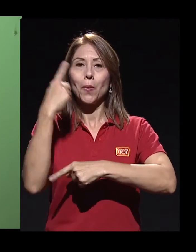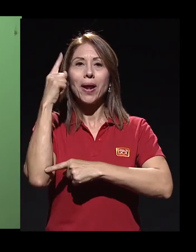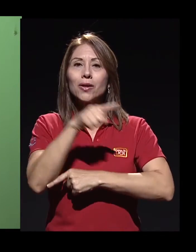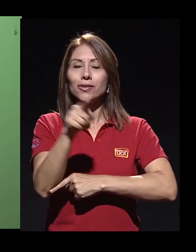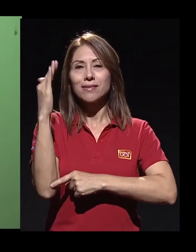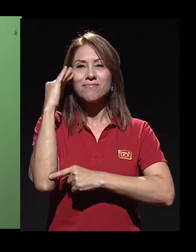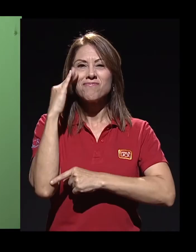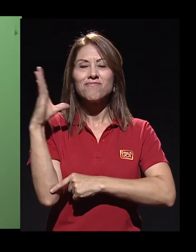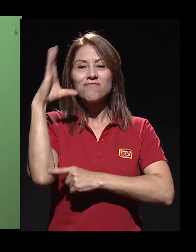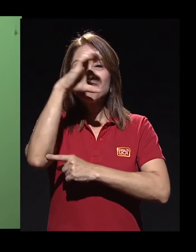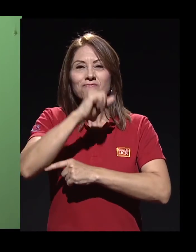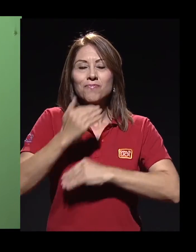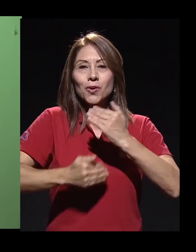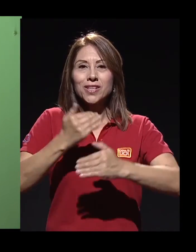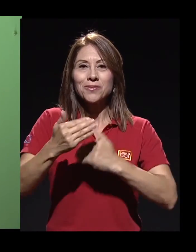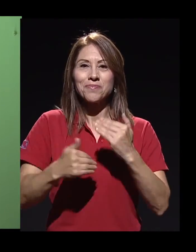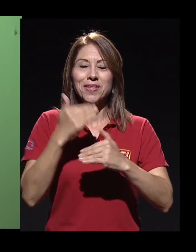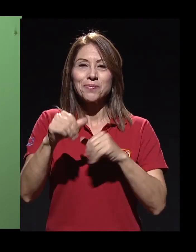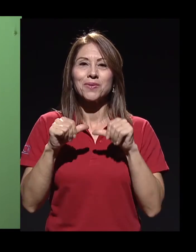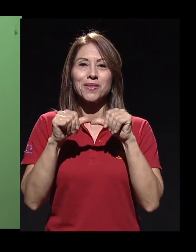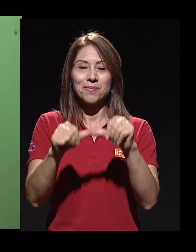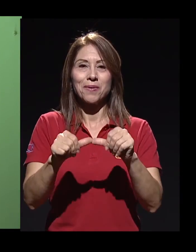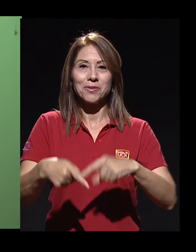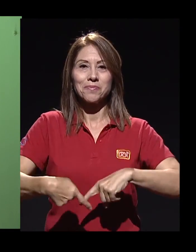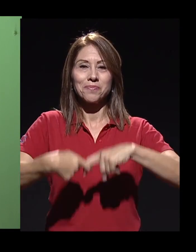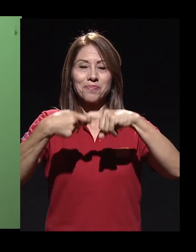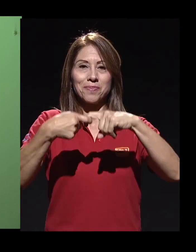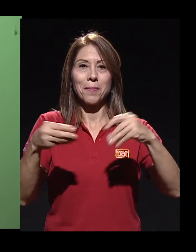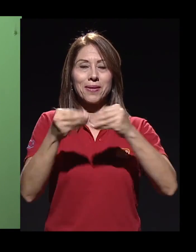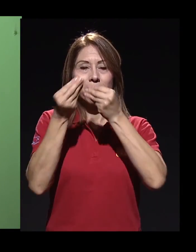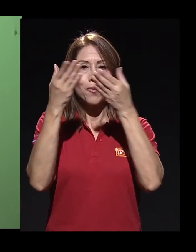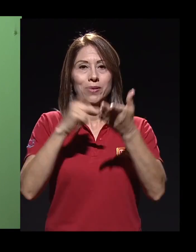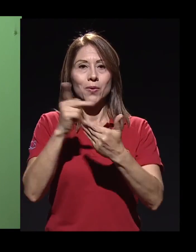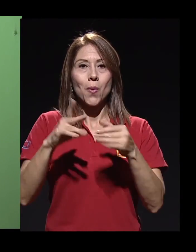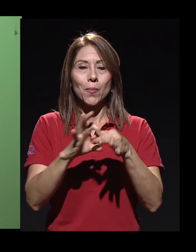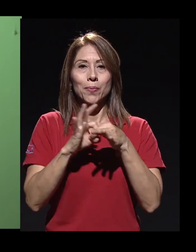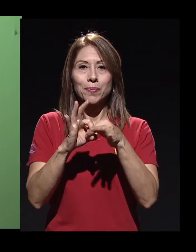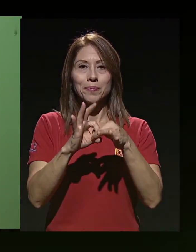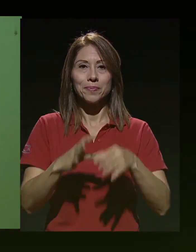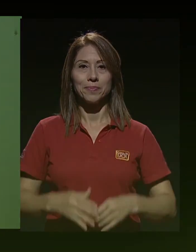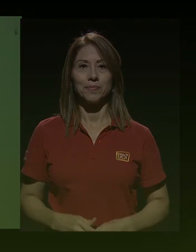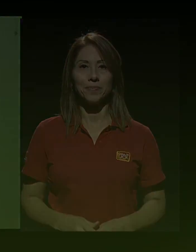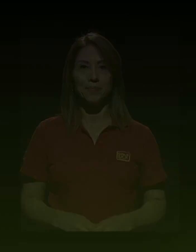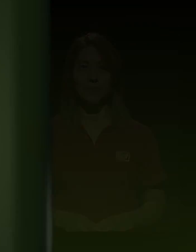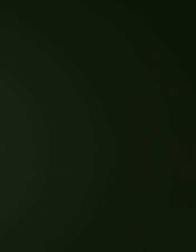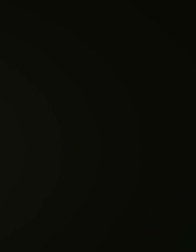para que se dé cuenta de cómo es el proceso, así que ya regresamos después de este corte con más información acá en Nexus.